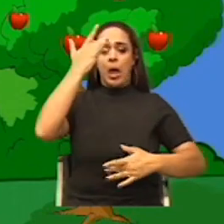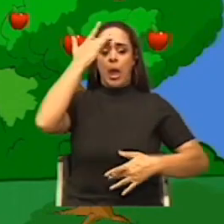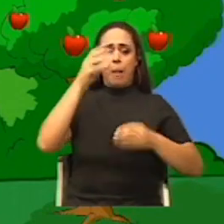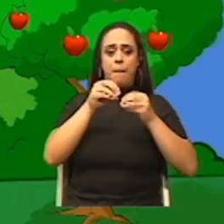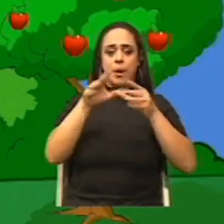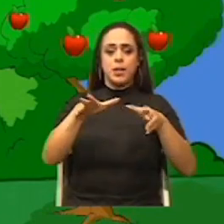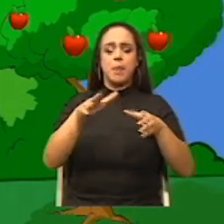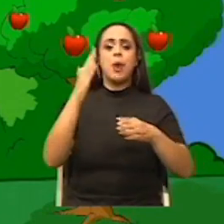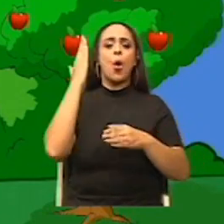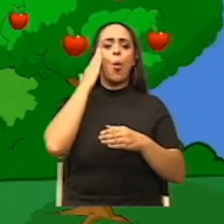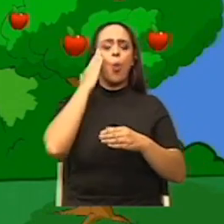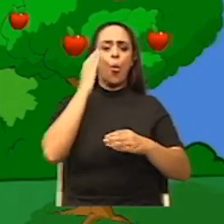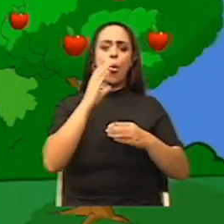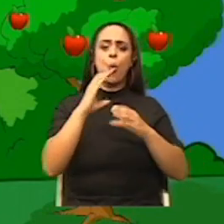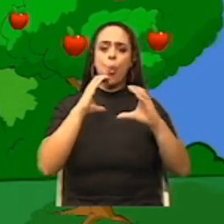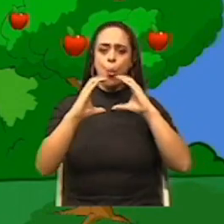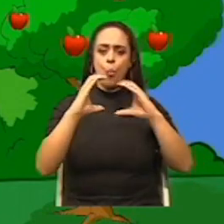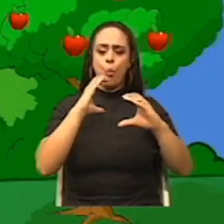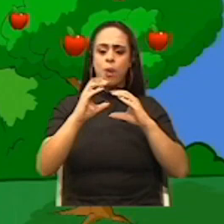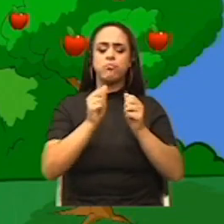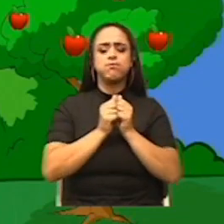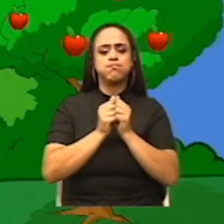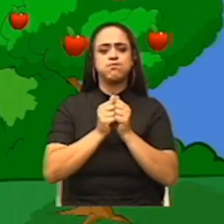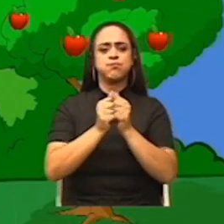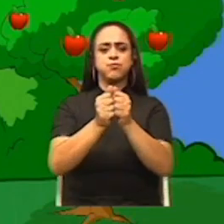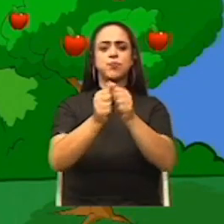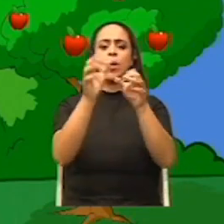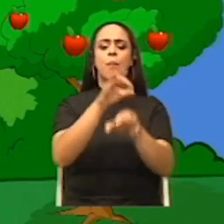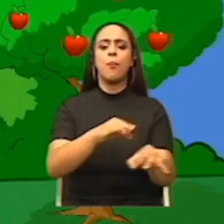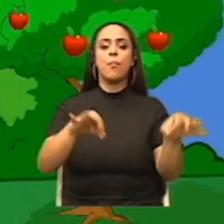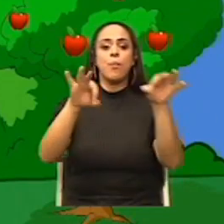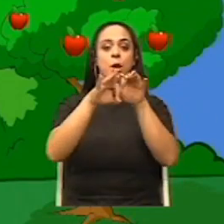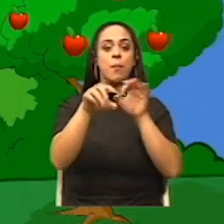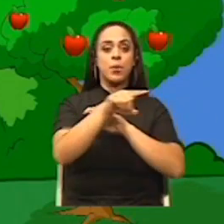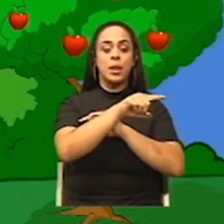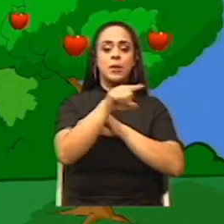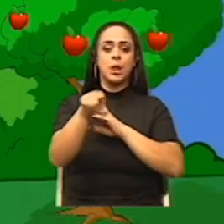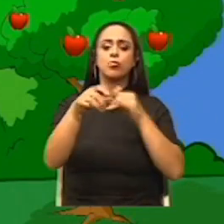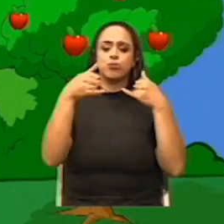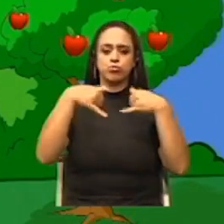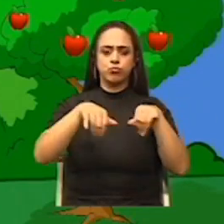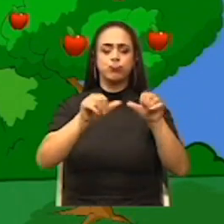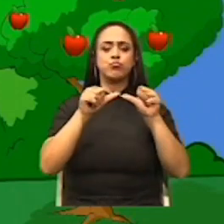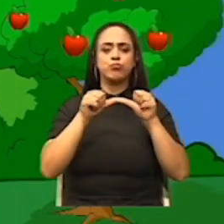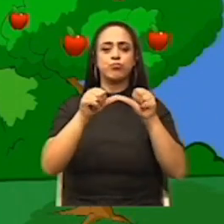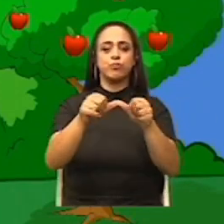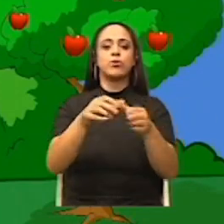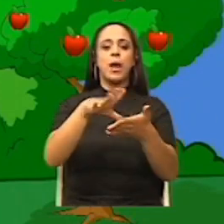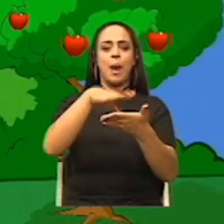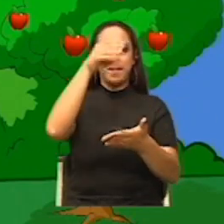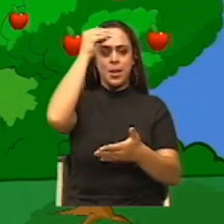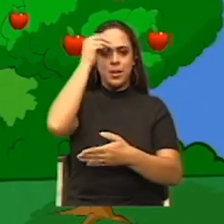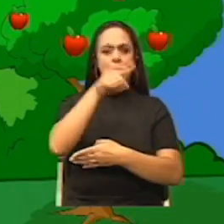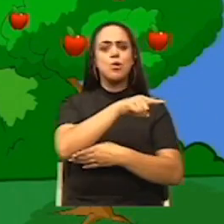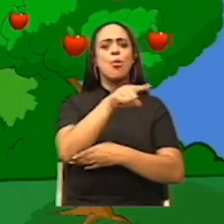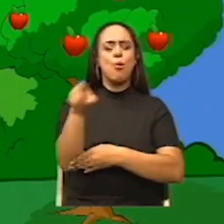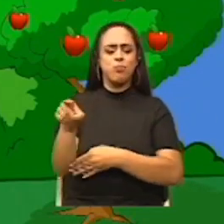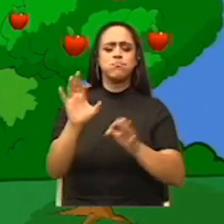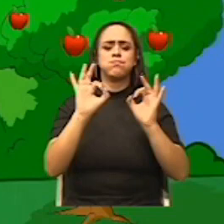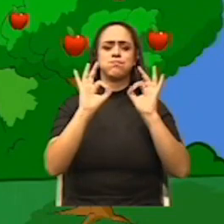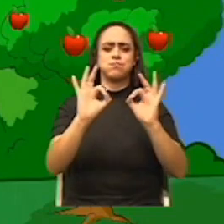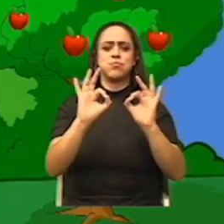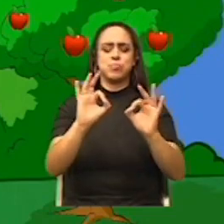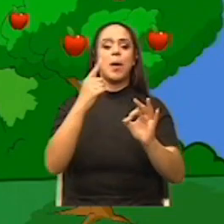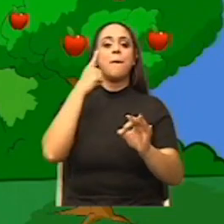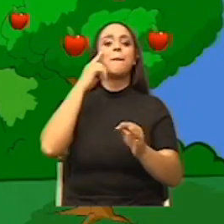Por eso es muy importante que ustedes desde sus hogares continúen aprendiendo. Lo están haciendo muy bien y para eso